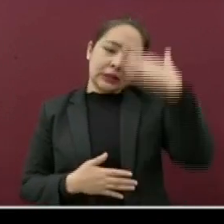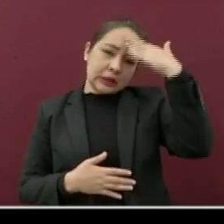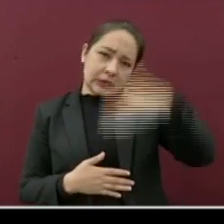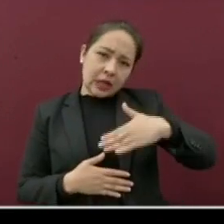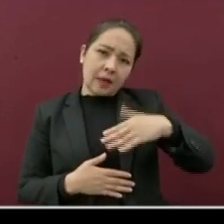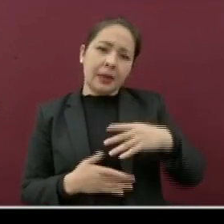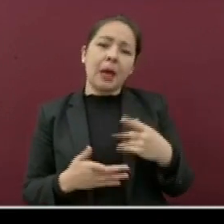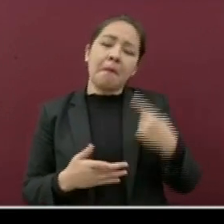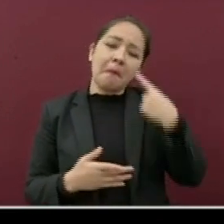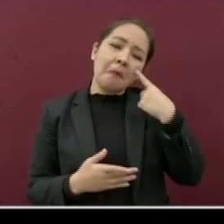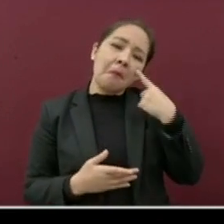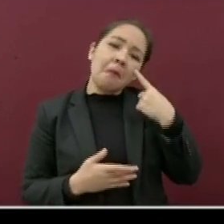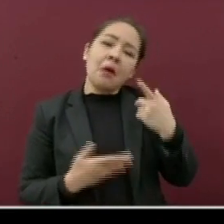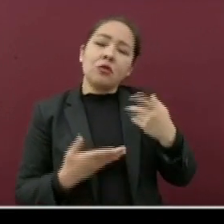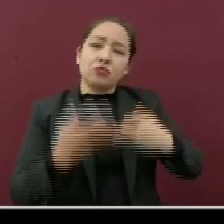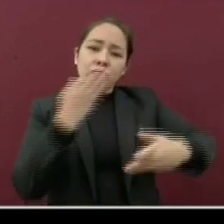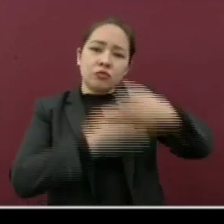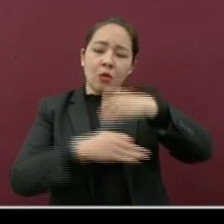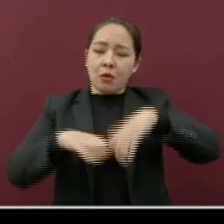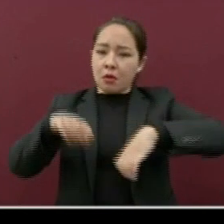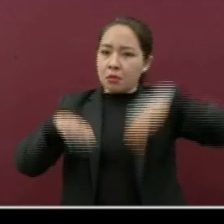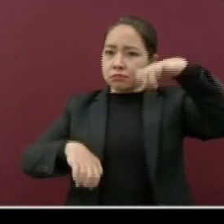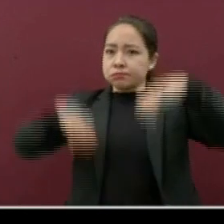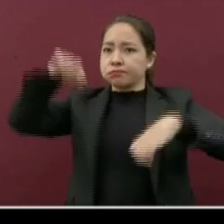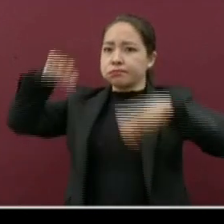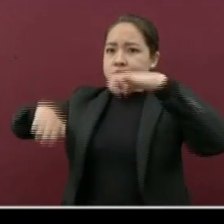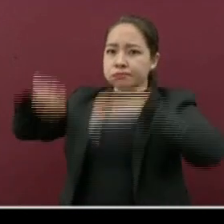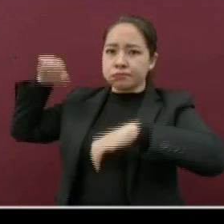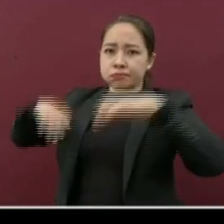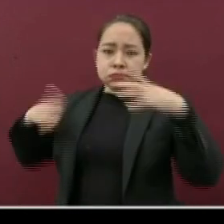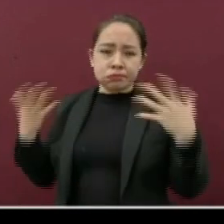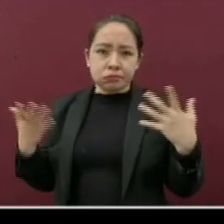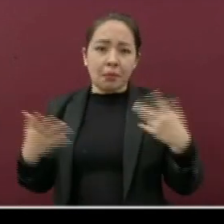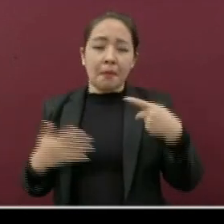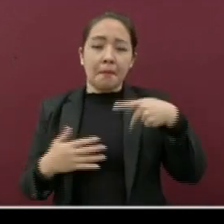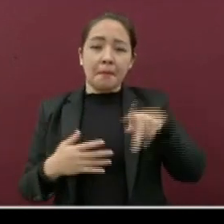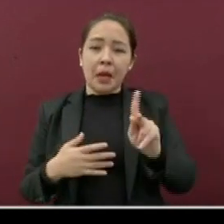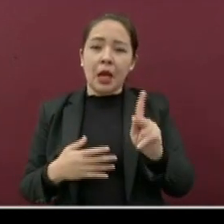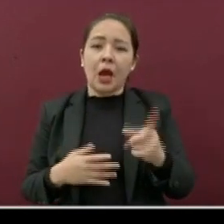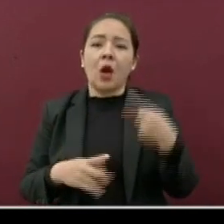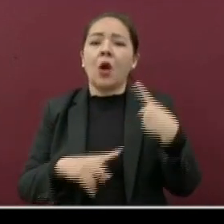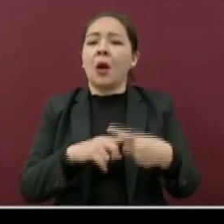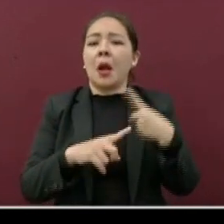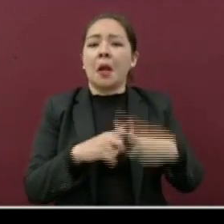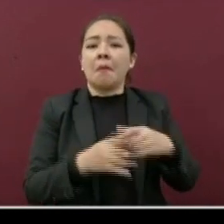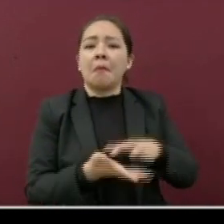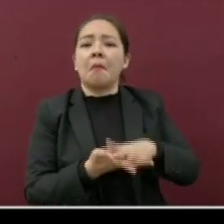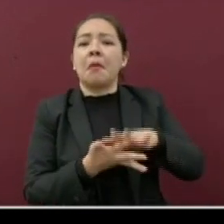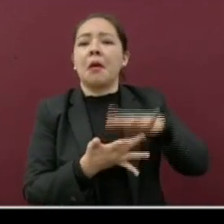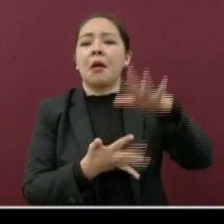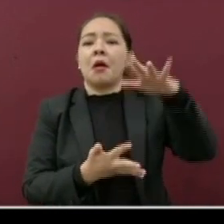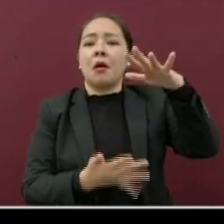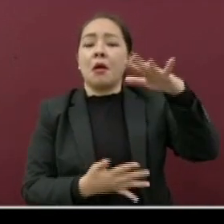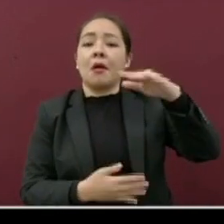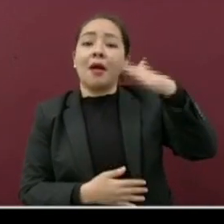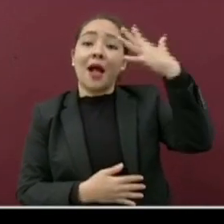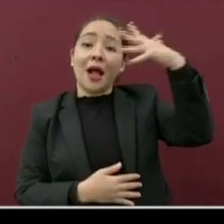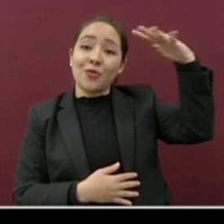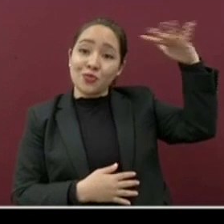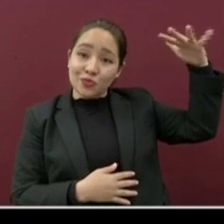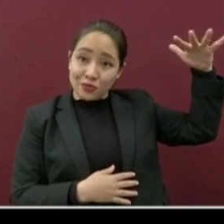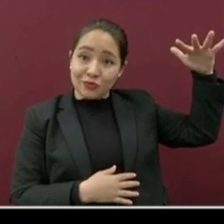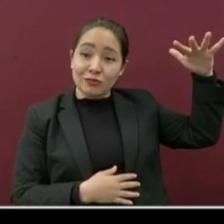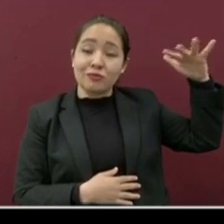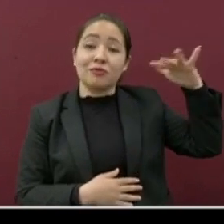casos han ocurrido en todos los grupos de edad, el mayor número de estos casos involucra adultos, sobre